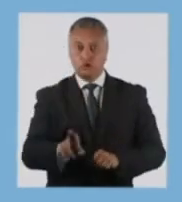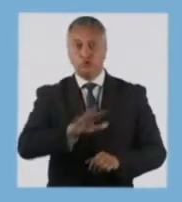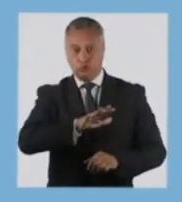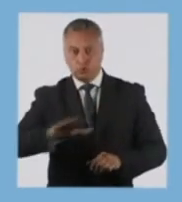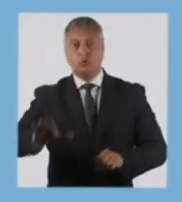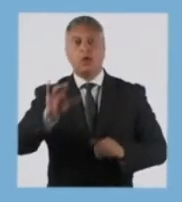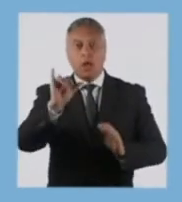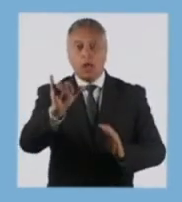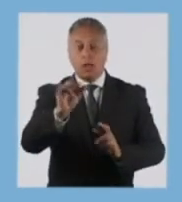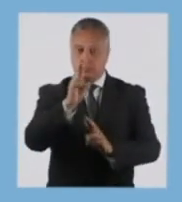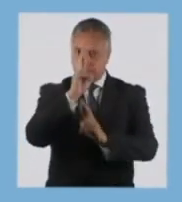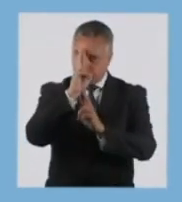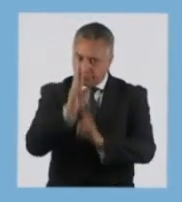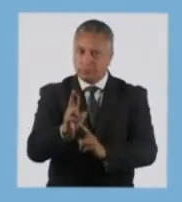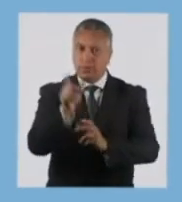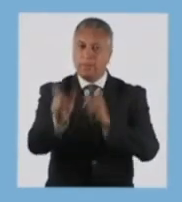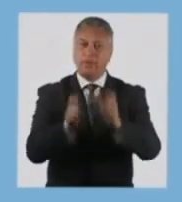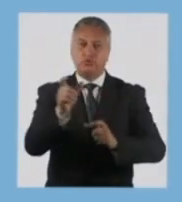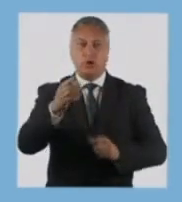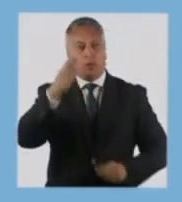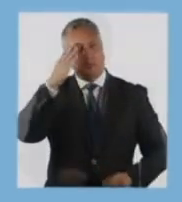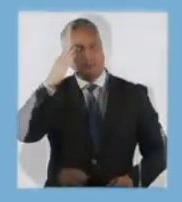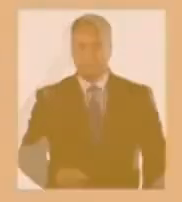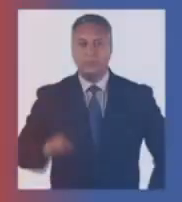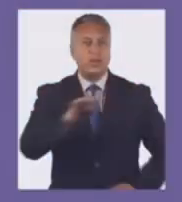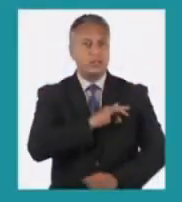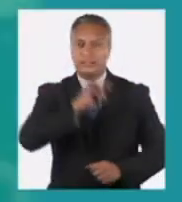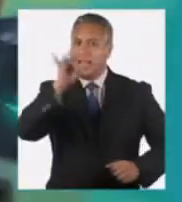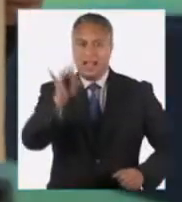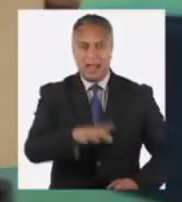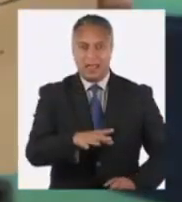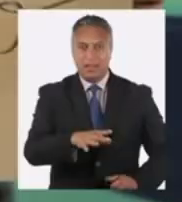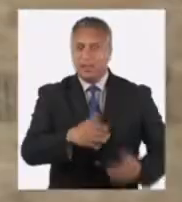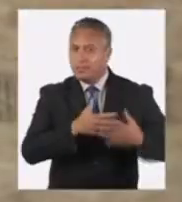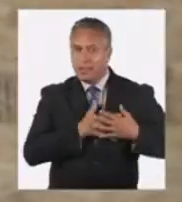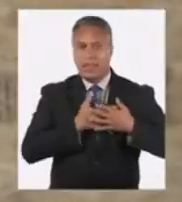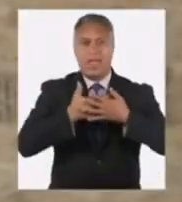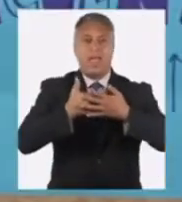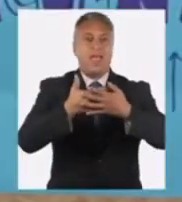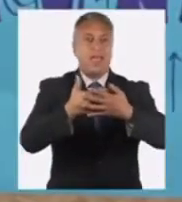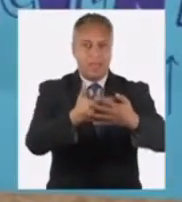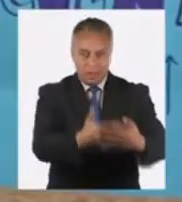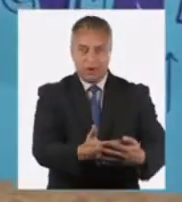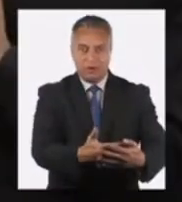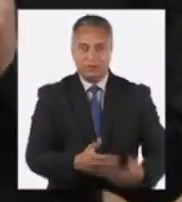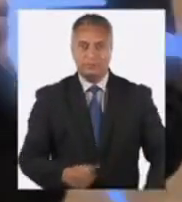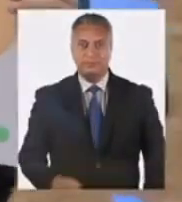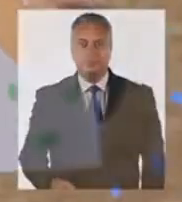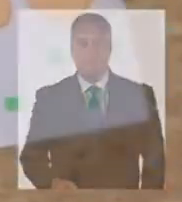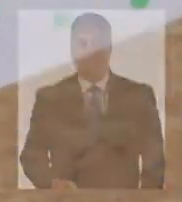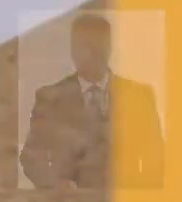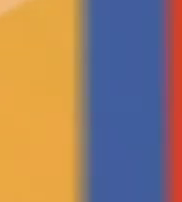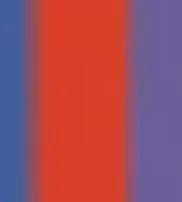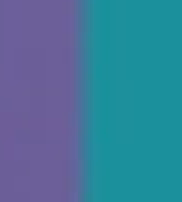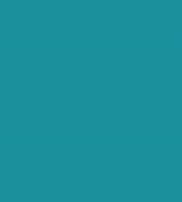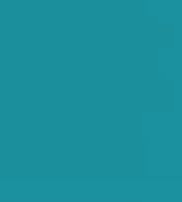dará reconocimiento a quienes han sido olvidados en el frío. ¡Vive! ¡Me quiero!